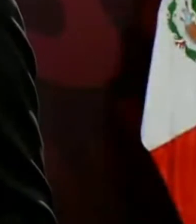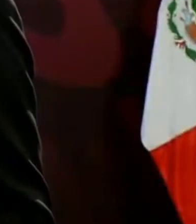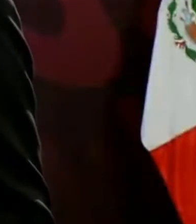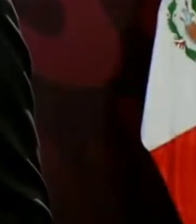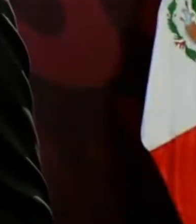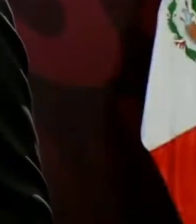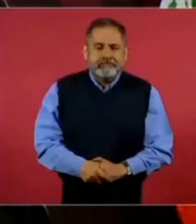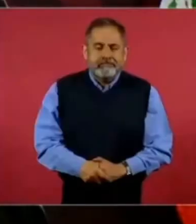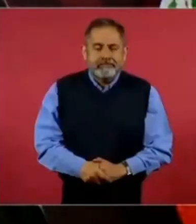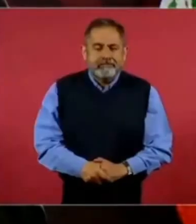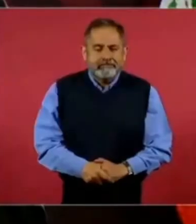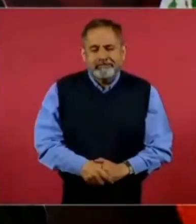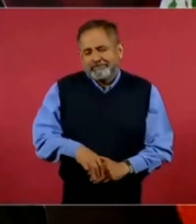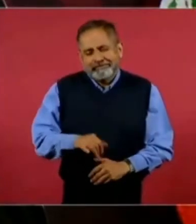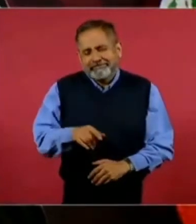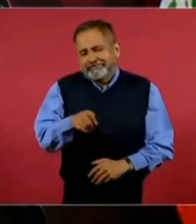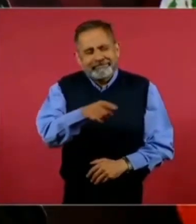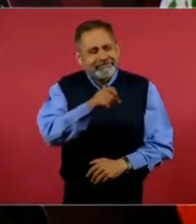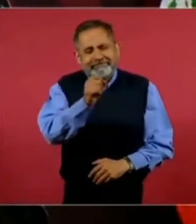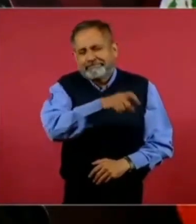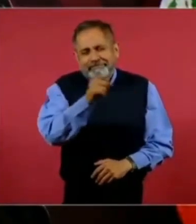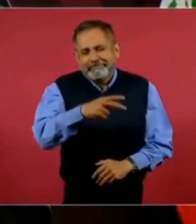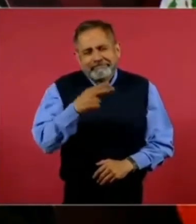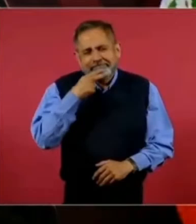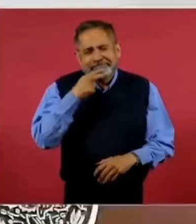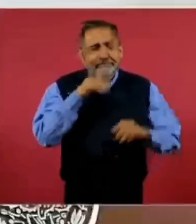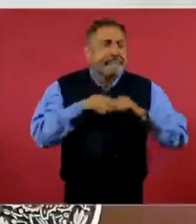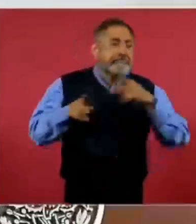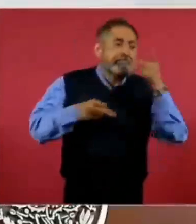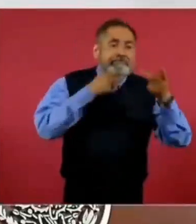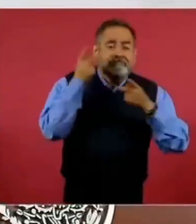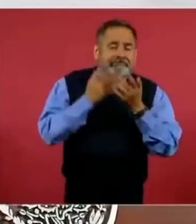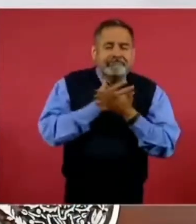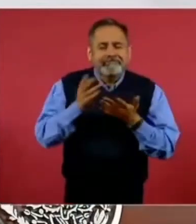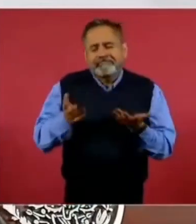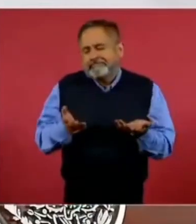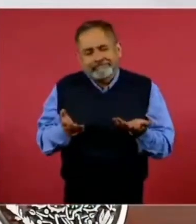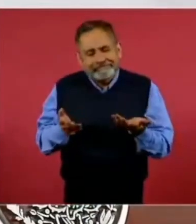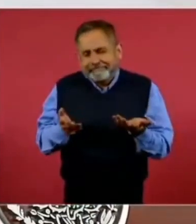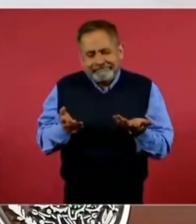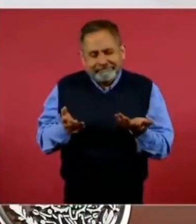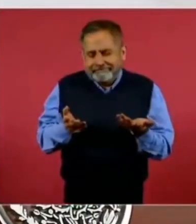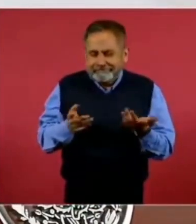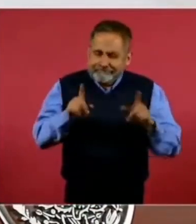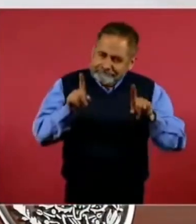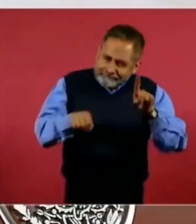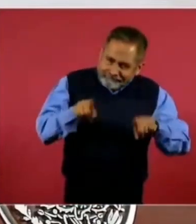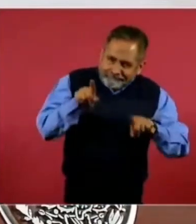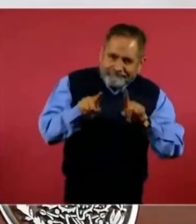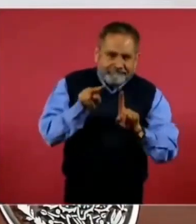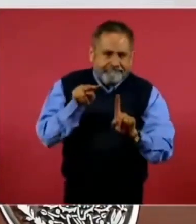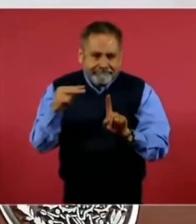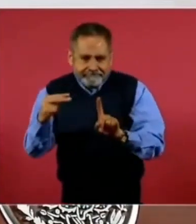todos sentidos? Pero depende también de